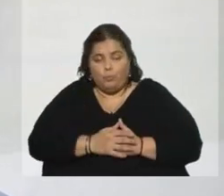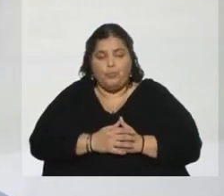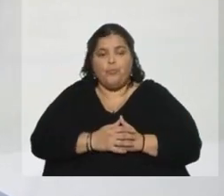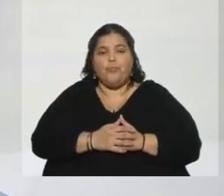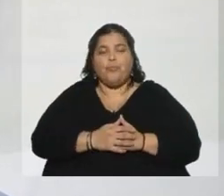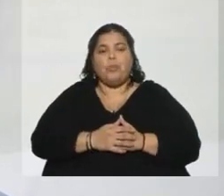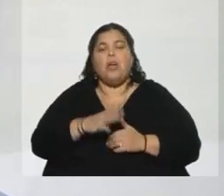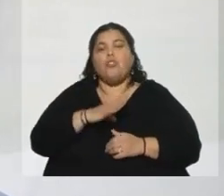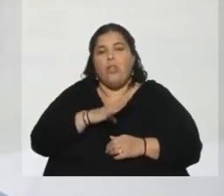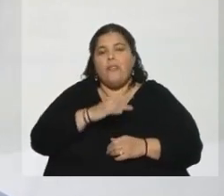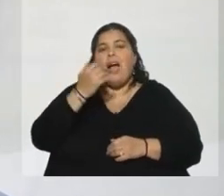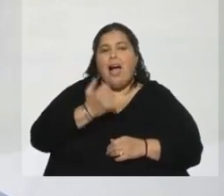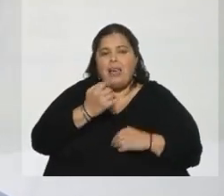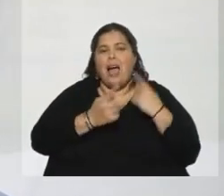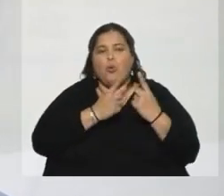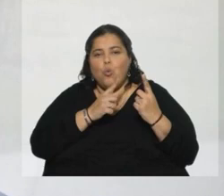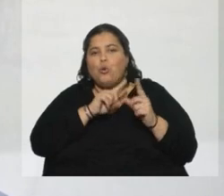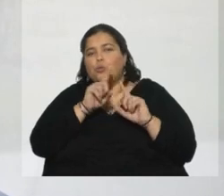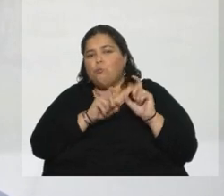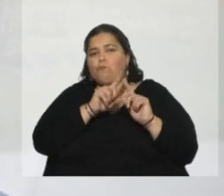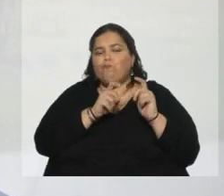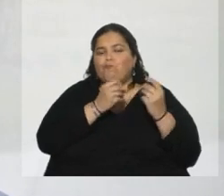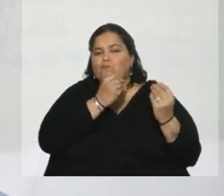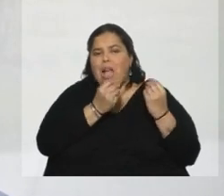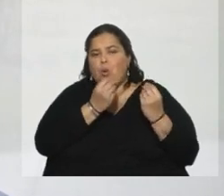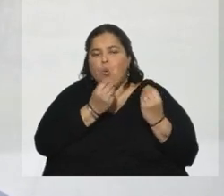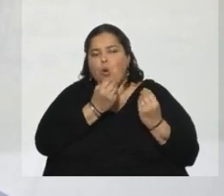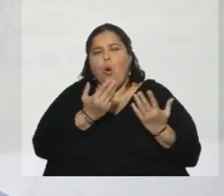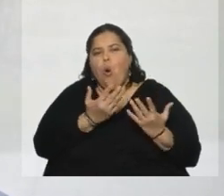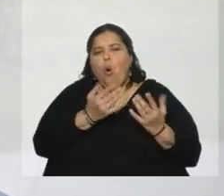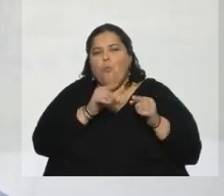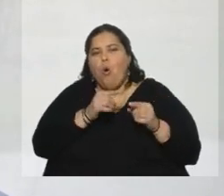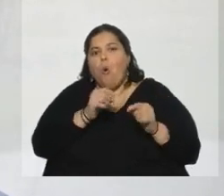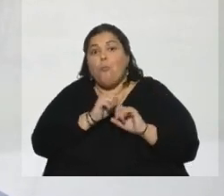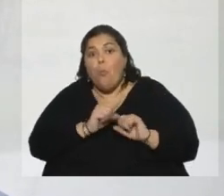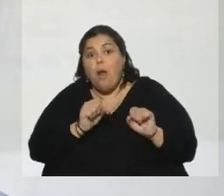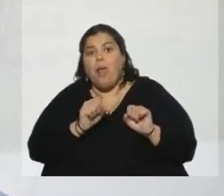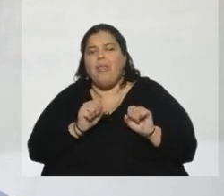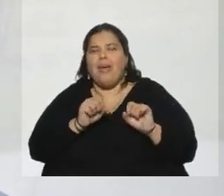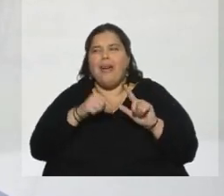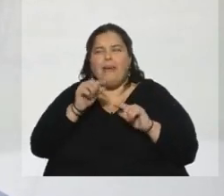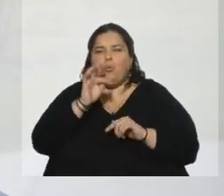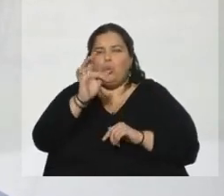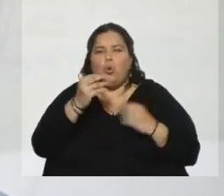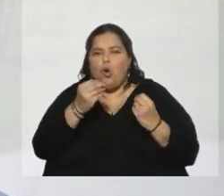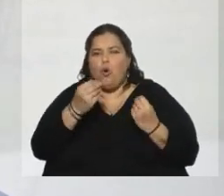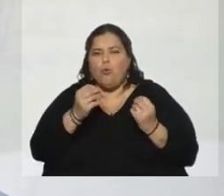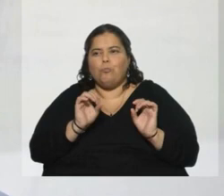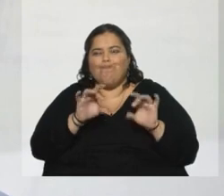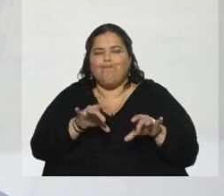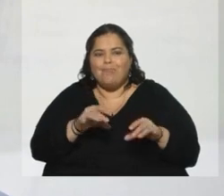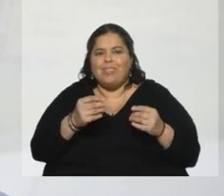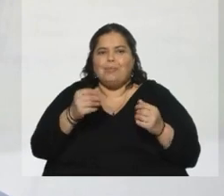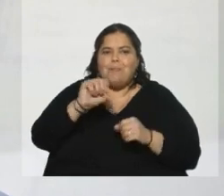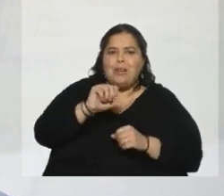Todavía hay cuestionamientos fuertes en cuanto a cuáles pueden ser los efectos que tenga ese impuesto global